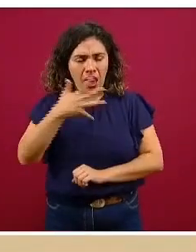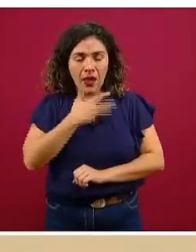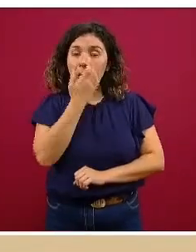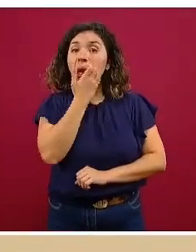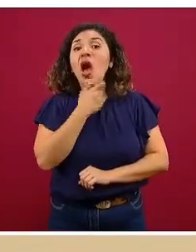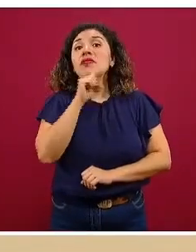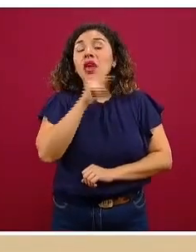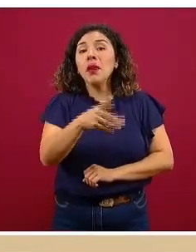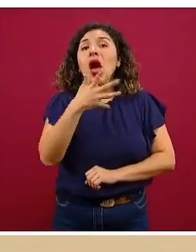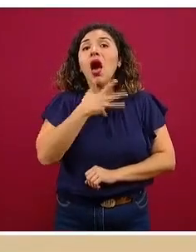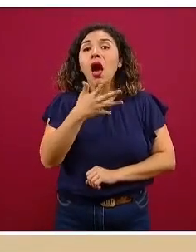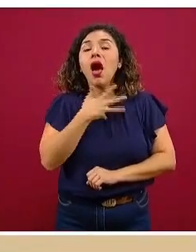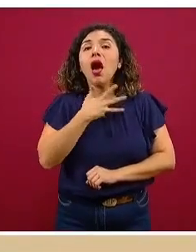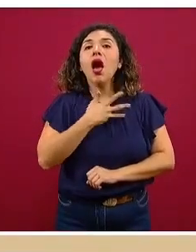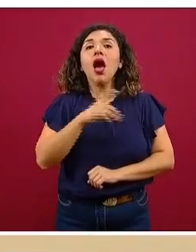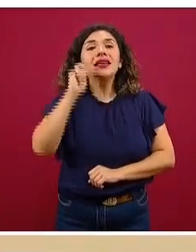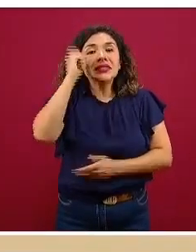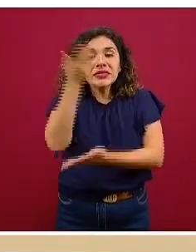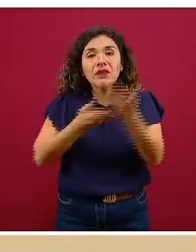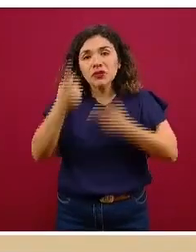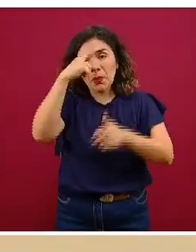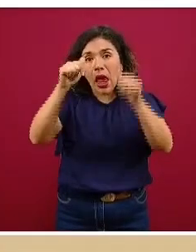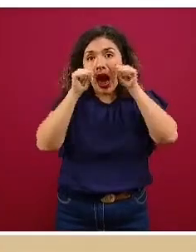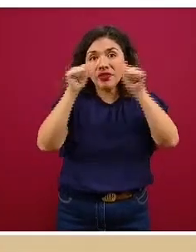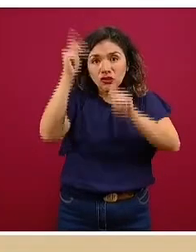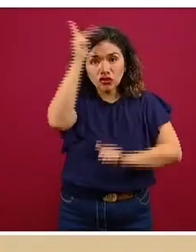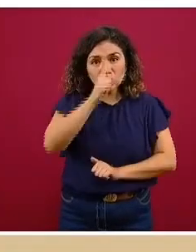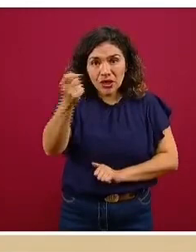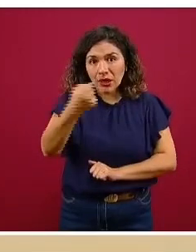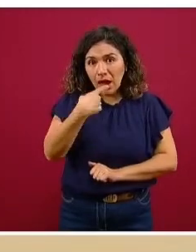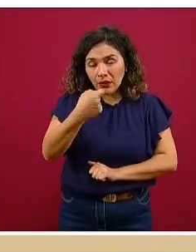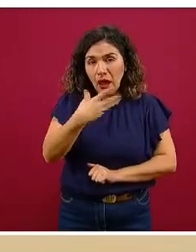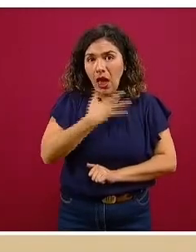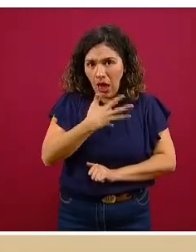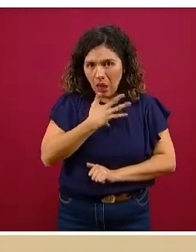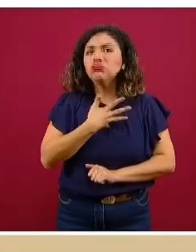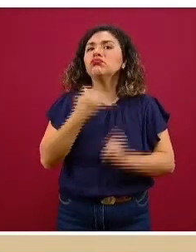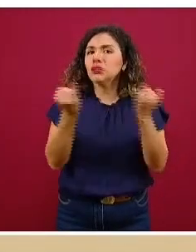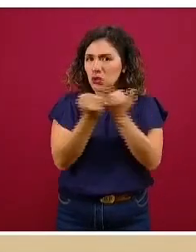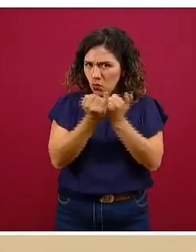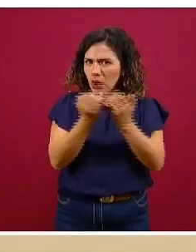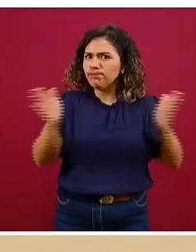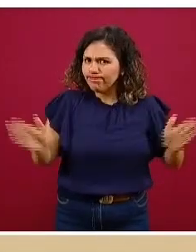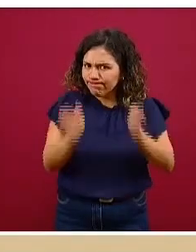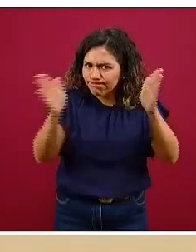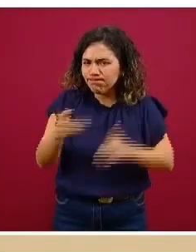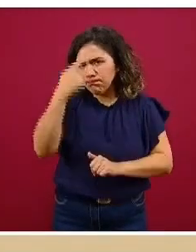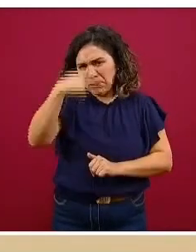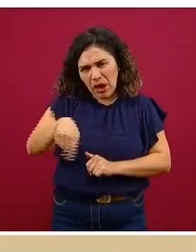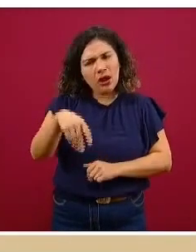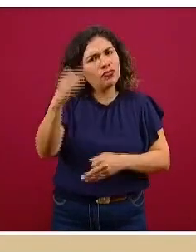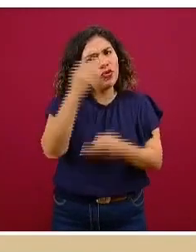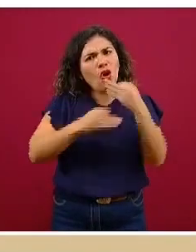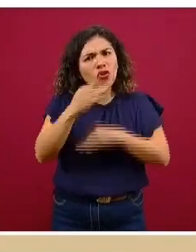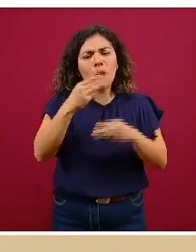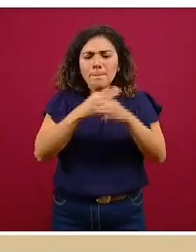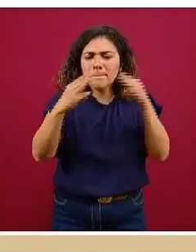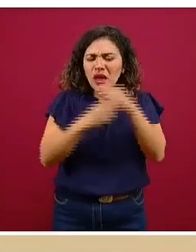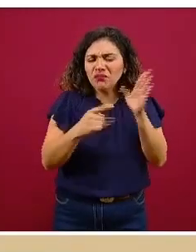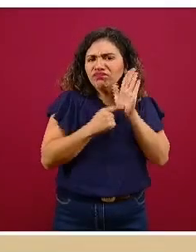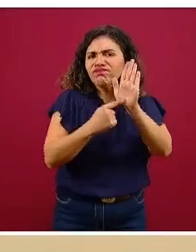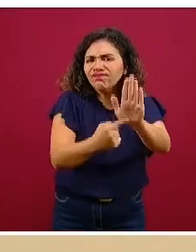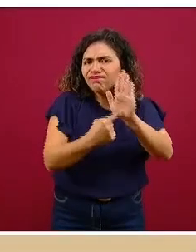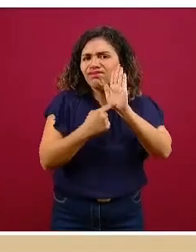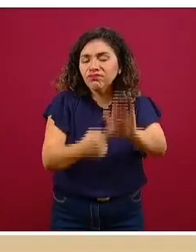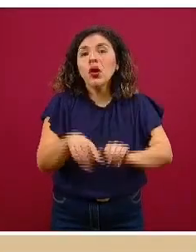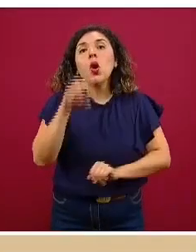etapas. También están los servicios de atención psiquiátrica, que también promueven todas estas herramientas.